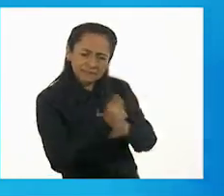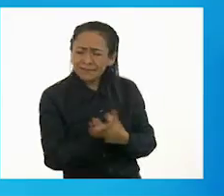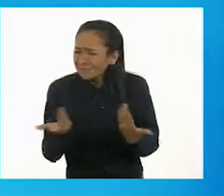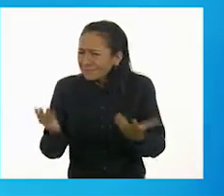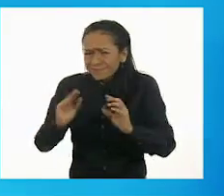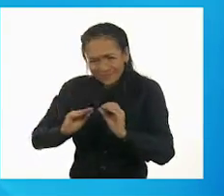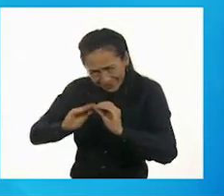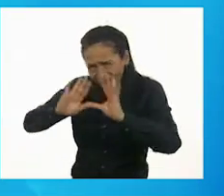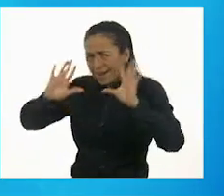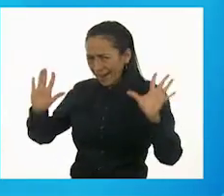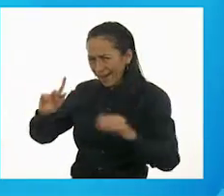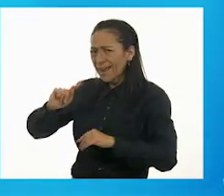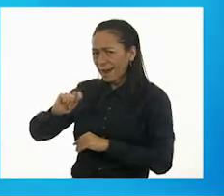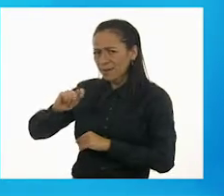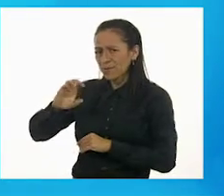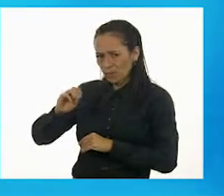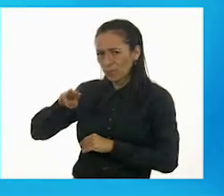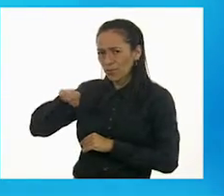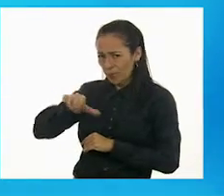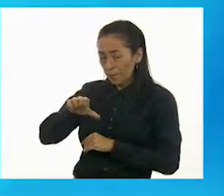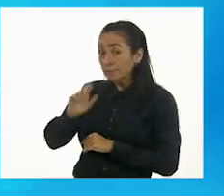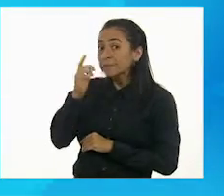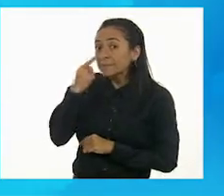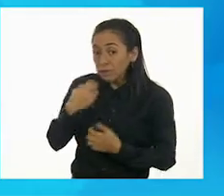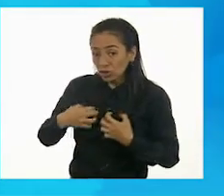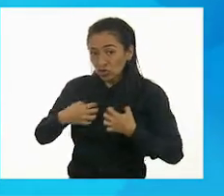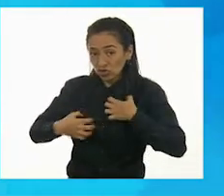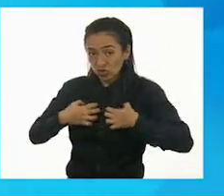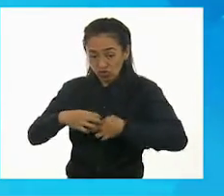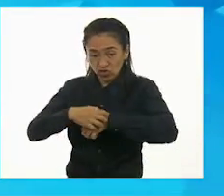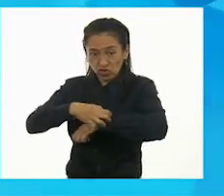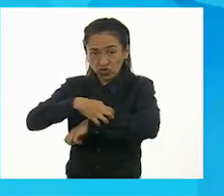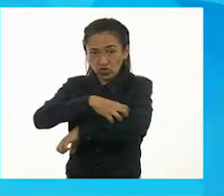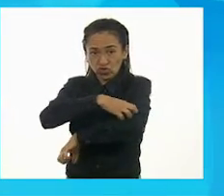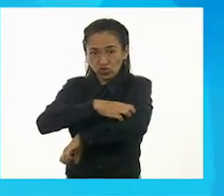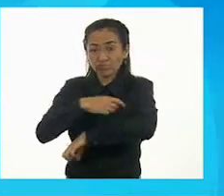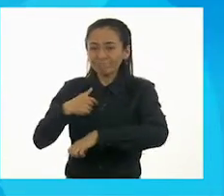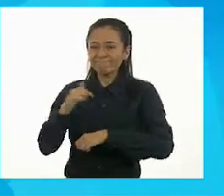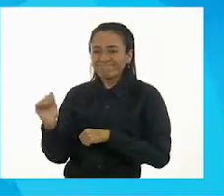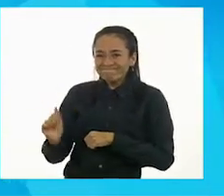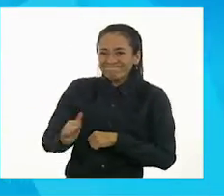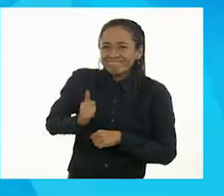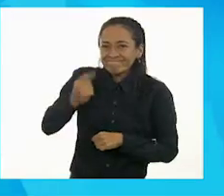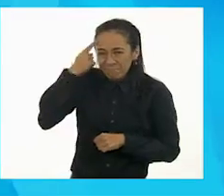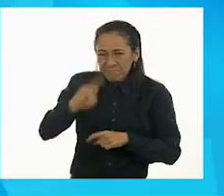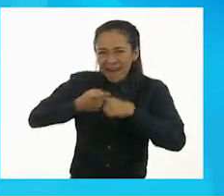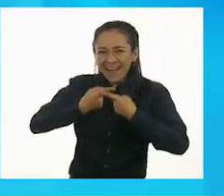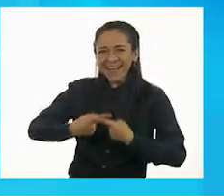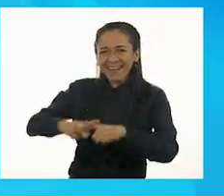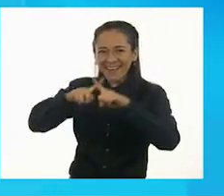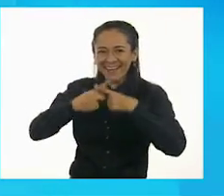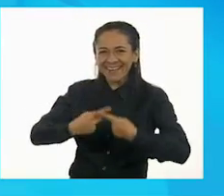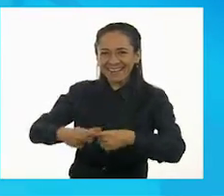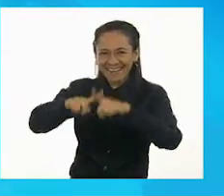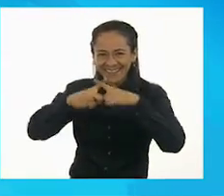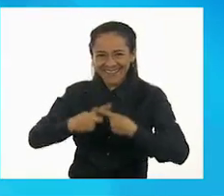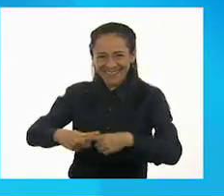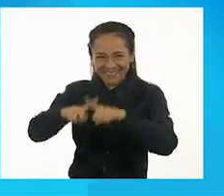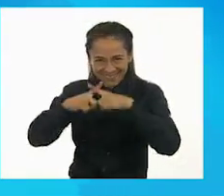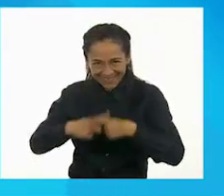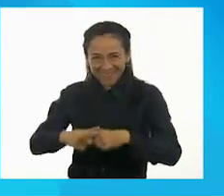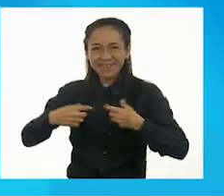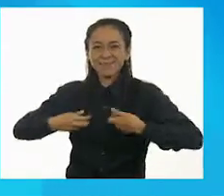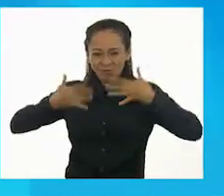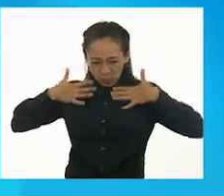es que con la lana de estas hermosas ovejas a mí me gusta mucho tejer. Tejo suéteres, tejo